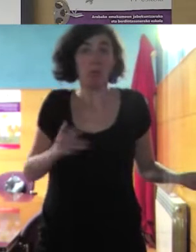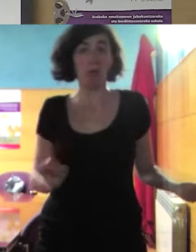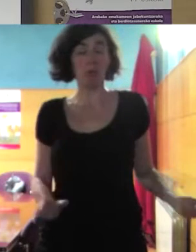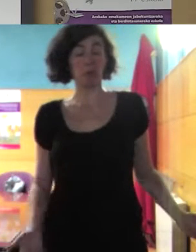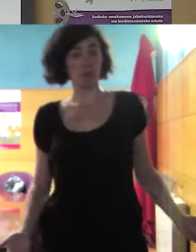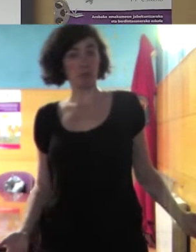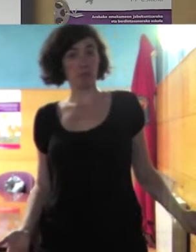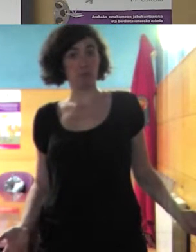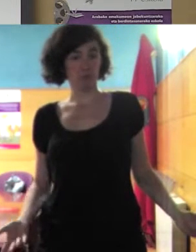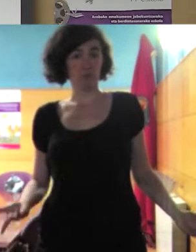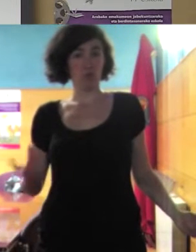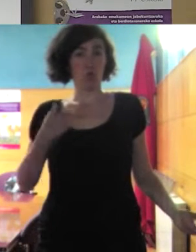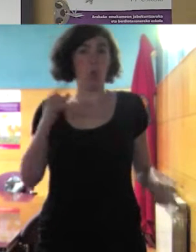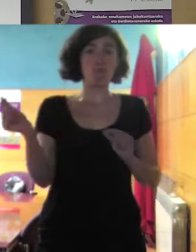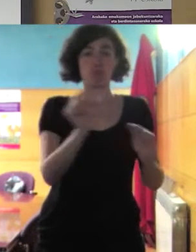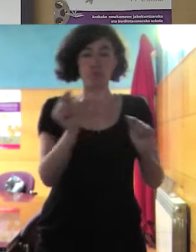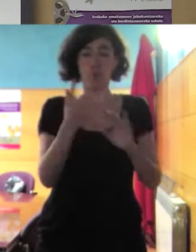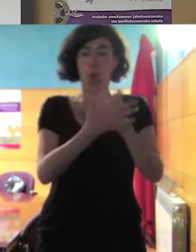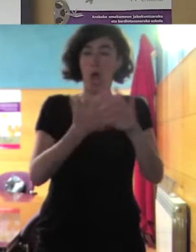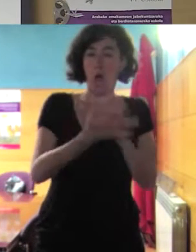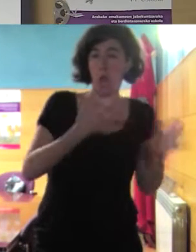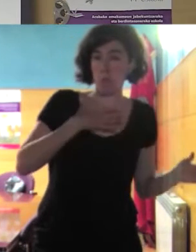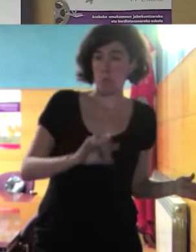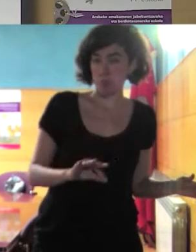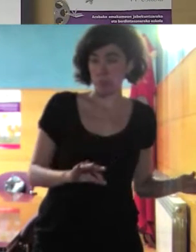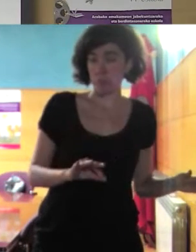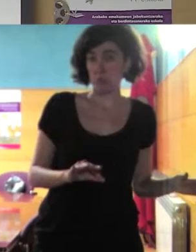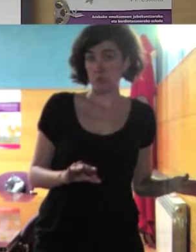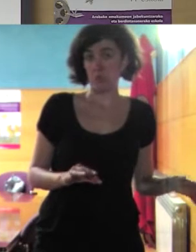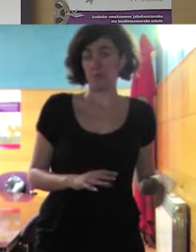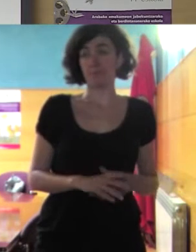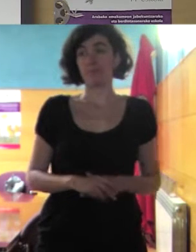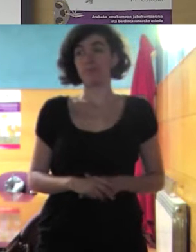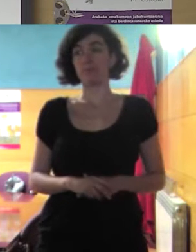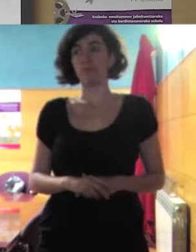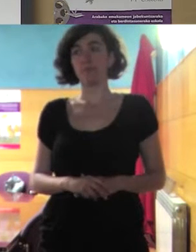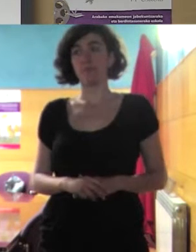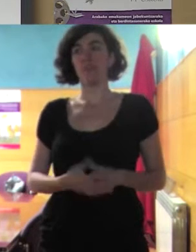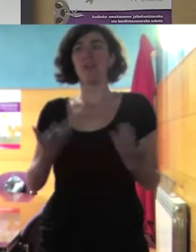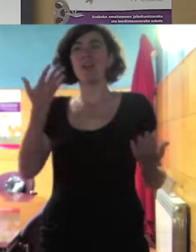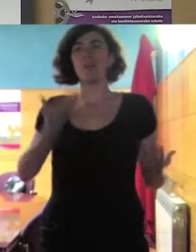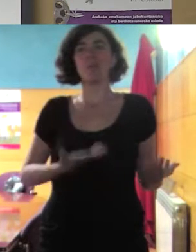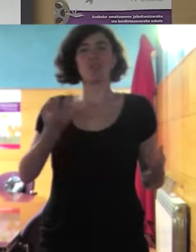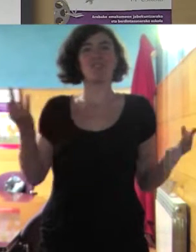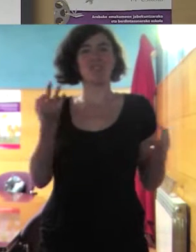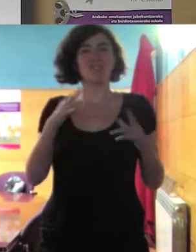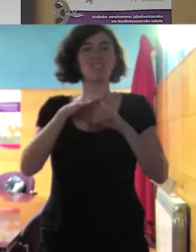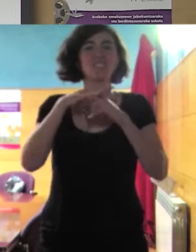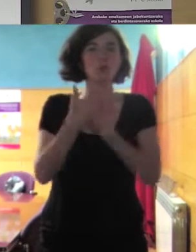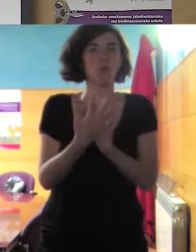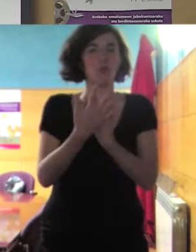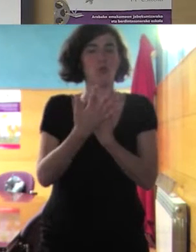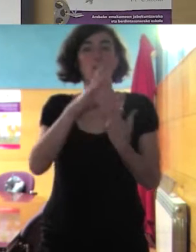sobre esto podríamos discutir por lo menos os pregunto entonces bueno buscar el fondo de la cuestión distinguir lo importante